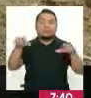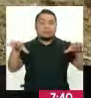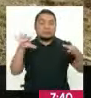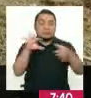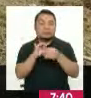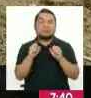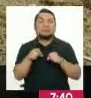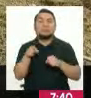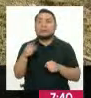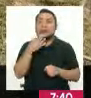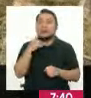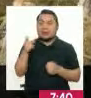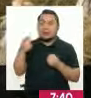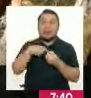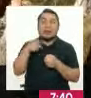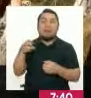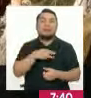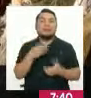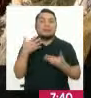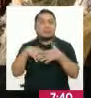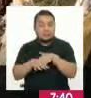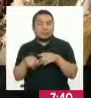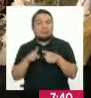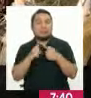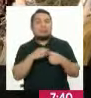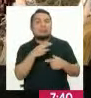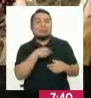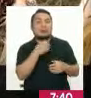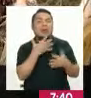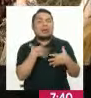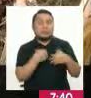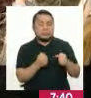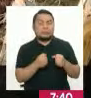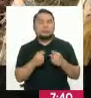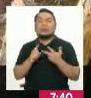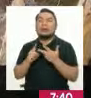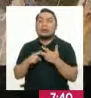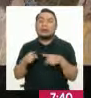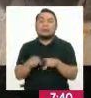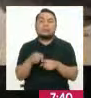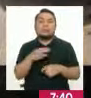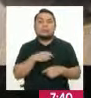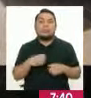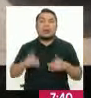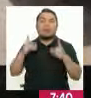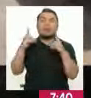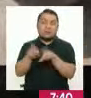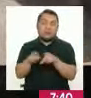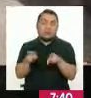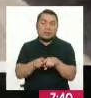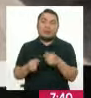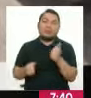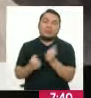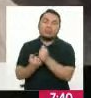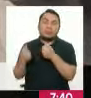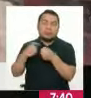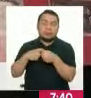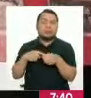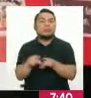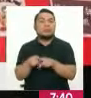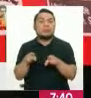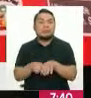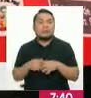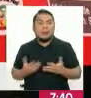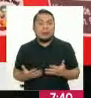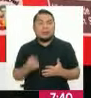y tiene que ver el sector MIDIS, el sector salud, el sector educación inclusive, y además también